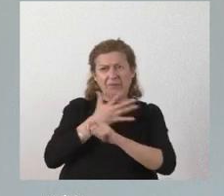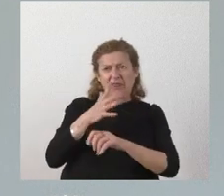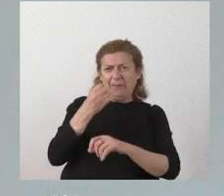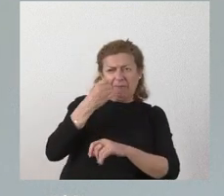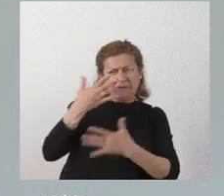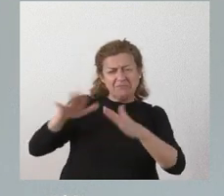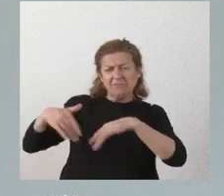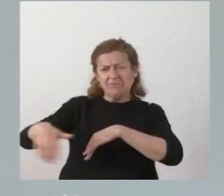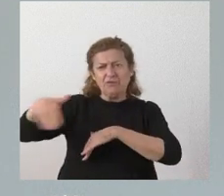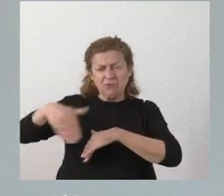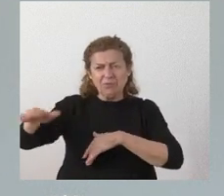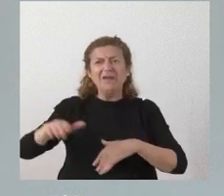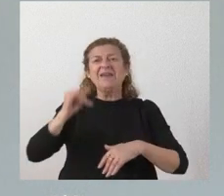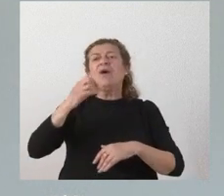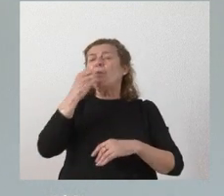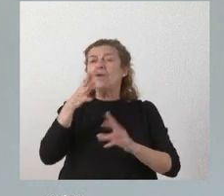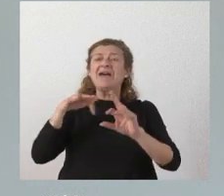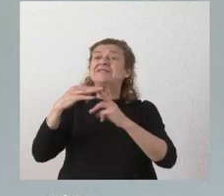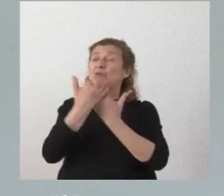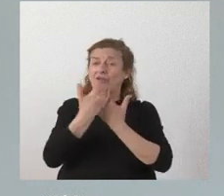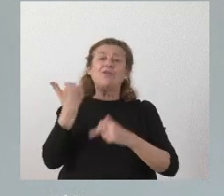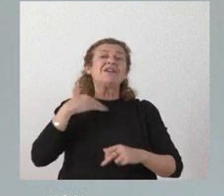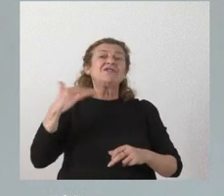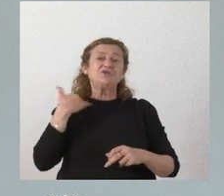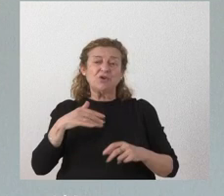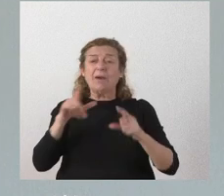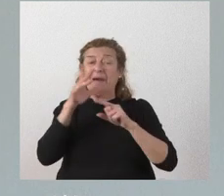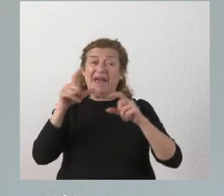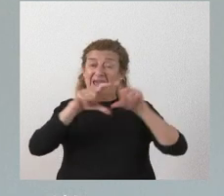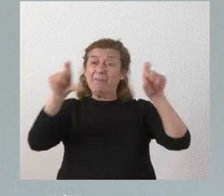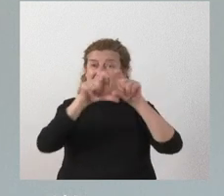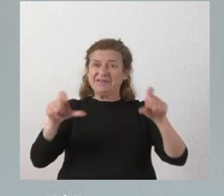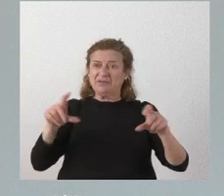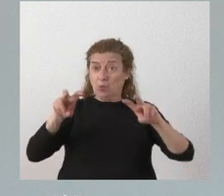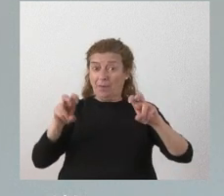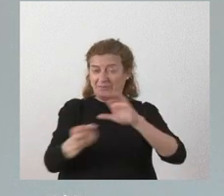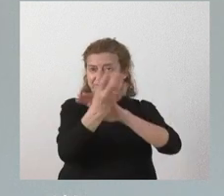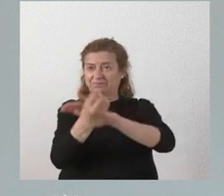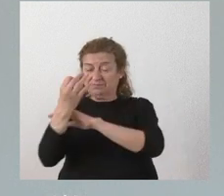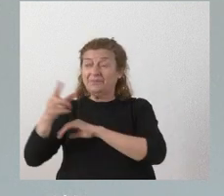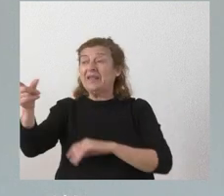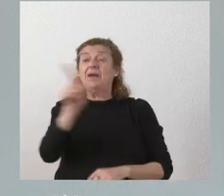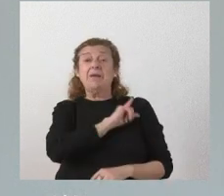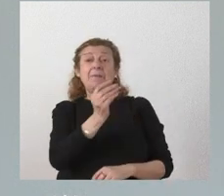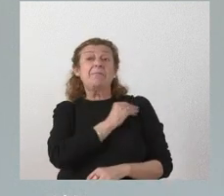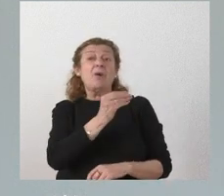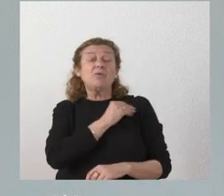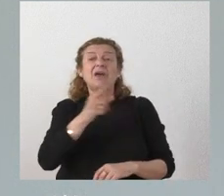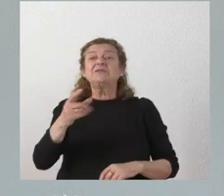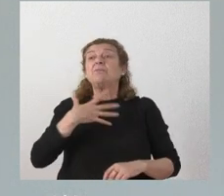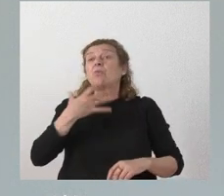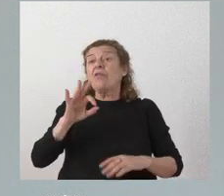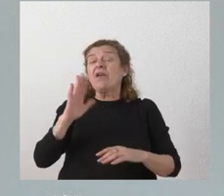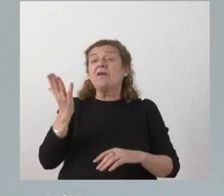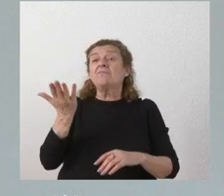creo que hay una buena situación de Soria respecto a la atracción de empresas me pregunta usted si a esto ha podido influir en